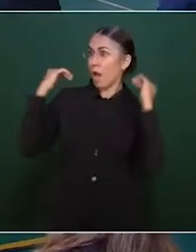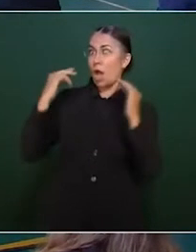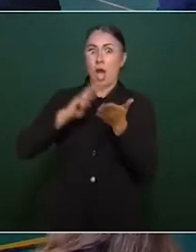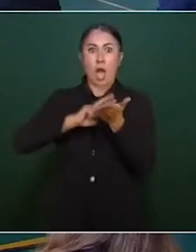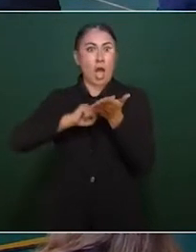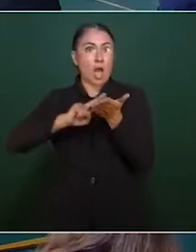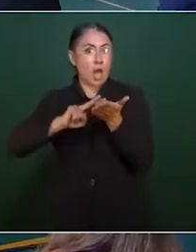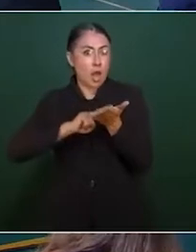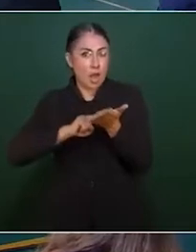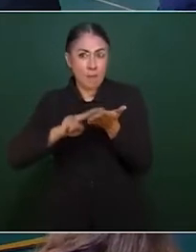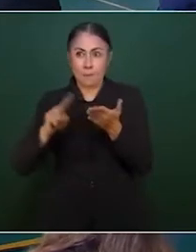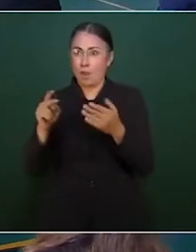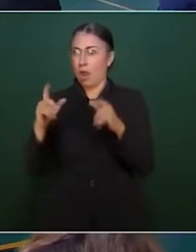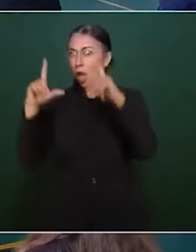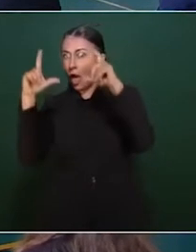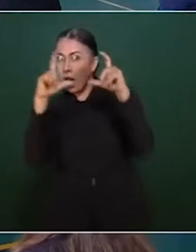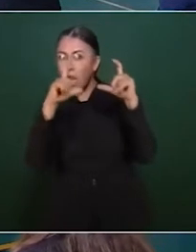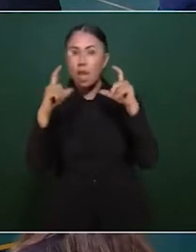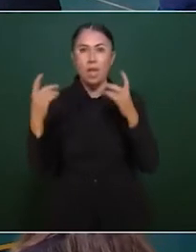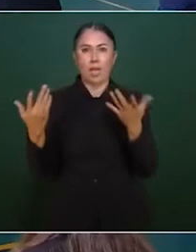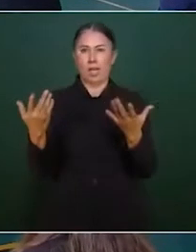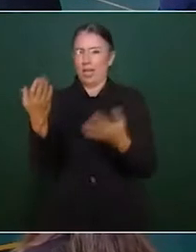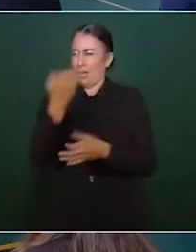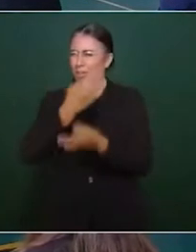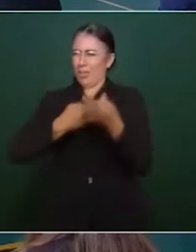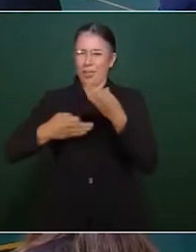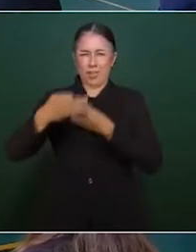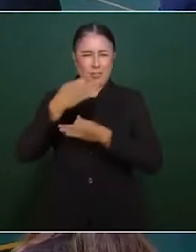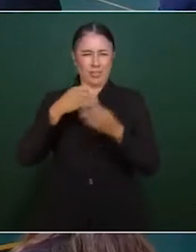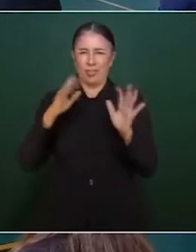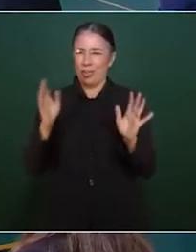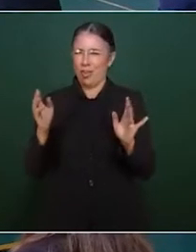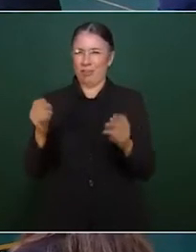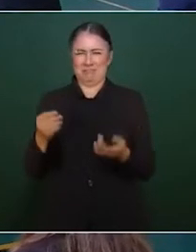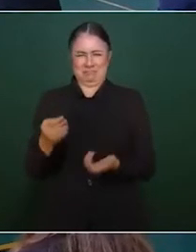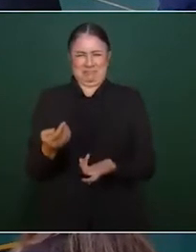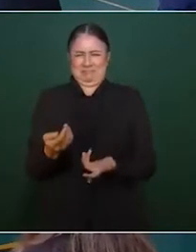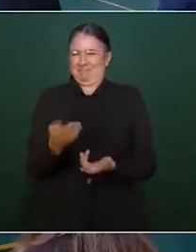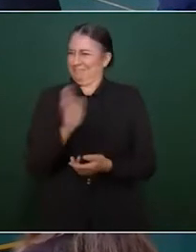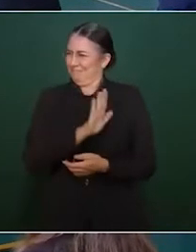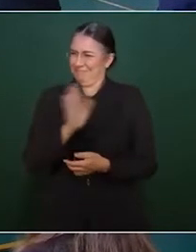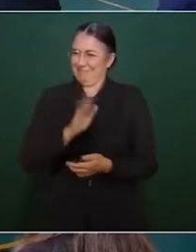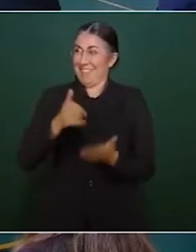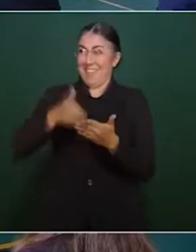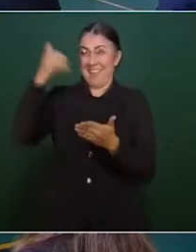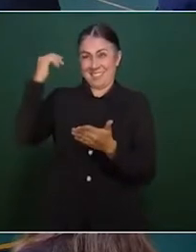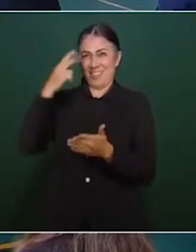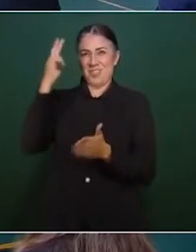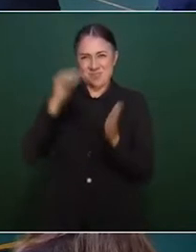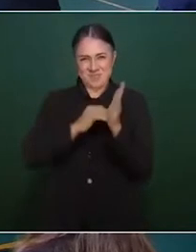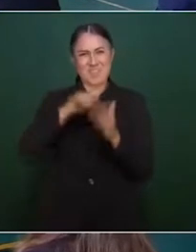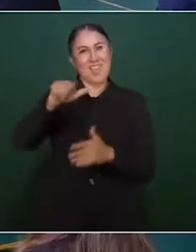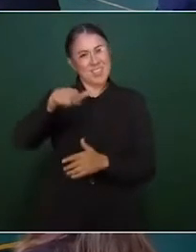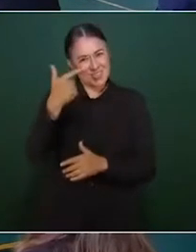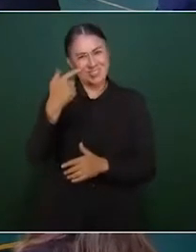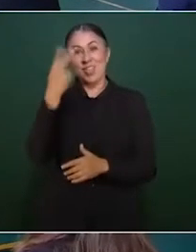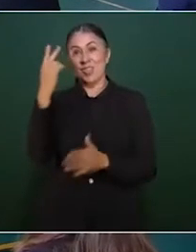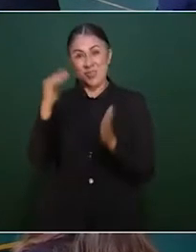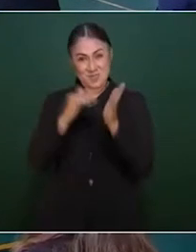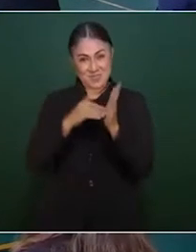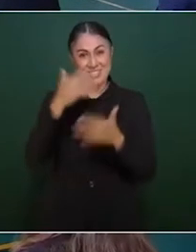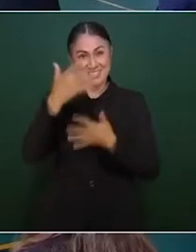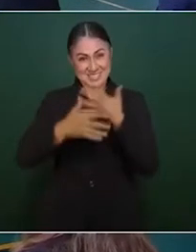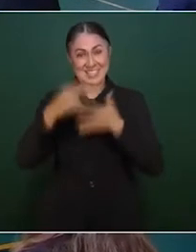asistentes al Zócalo, como si lo hacía el PRI en 2012, 2015 y